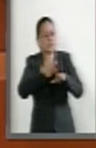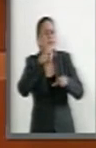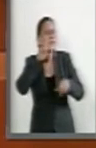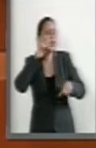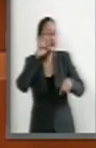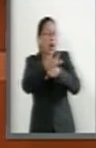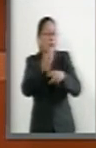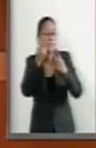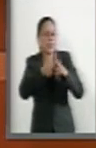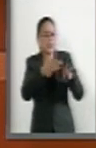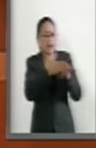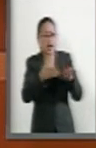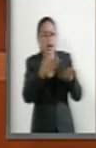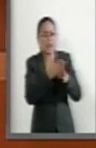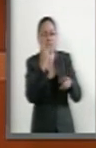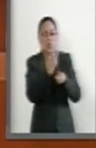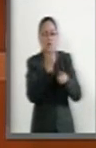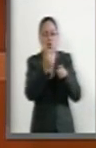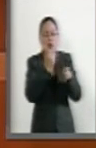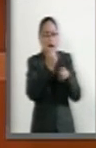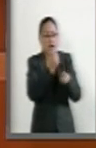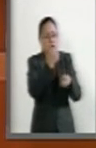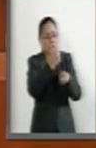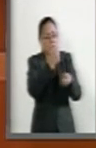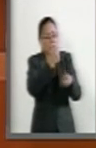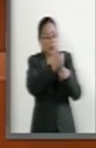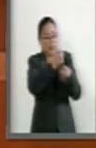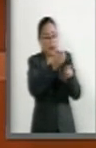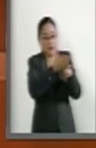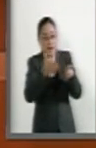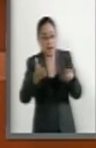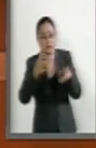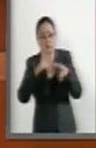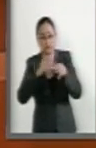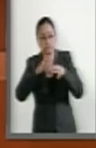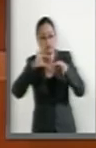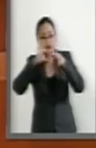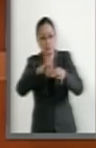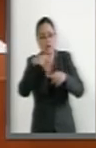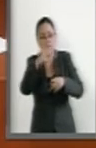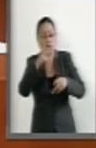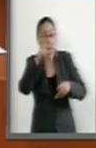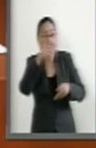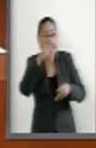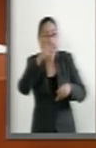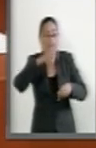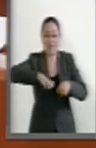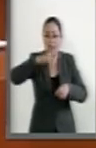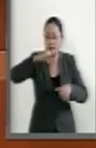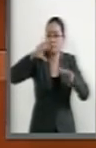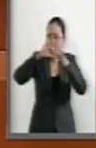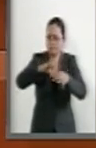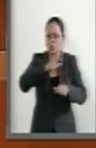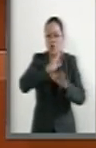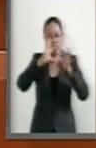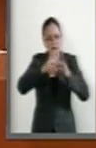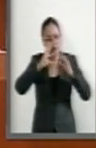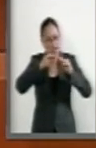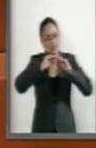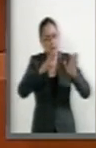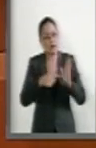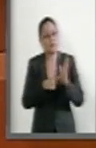empiece desde el segundo año de primaria con datos acorde a sus niveles de estudio. Y por eso quiero